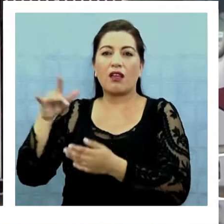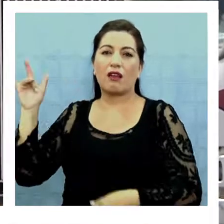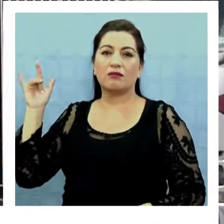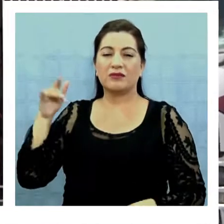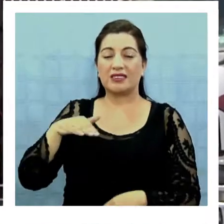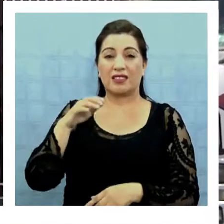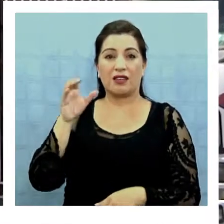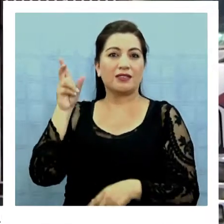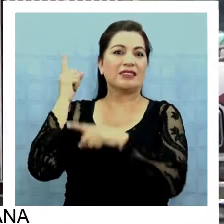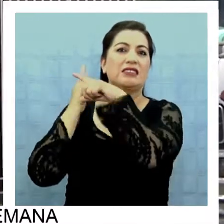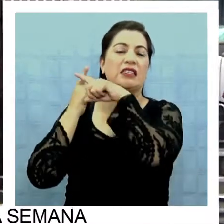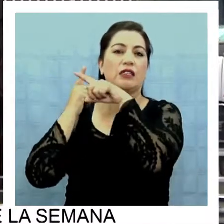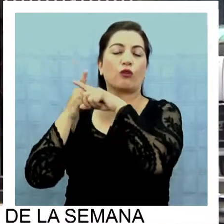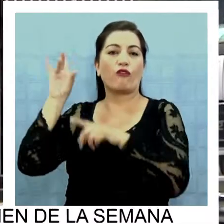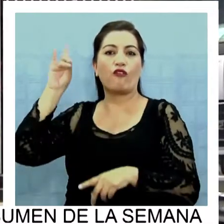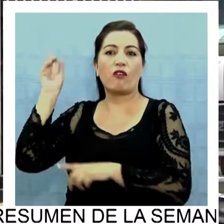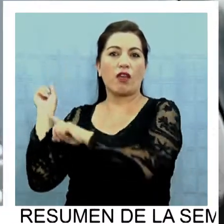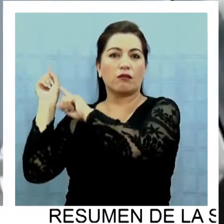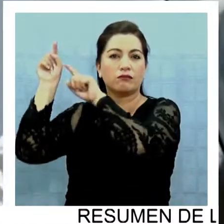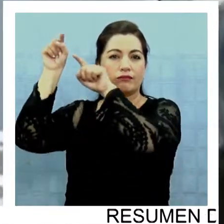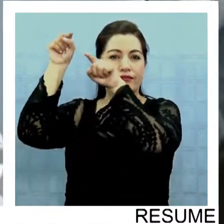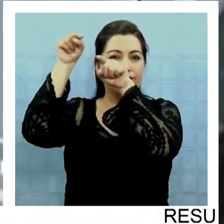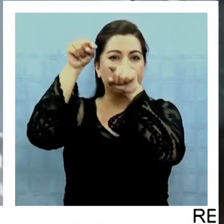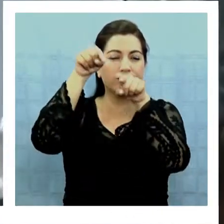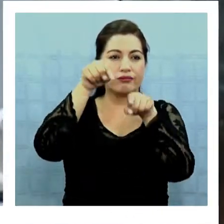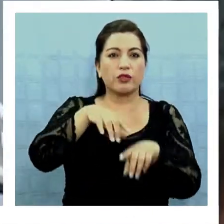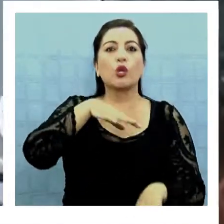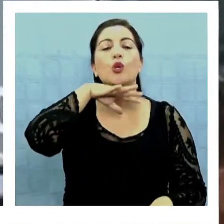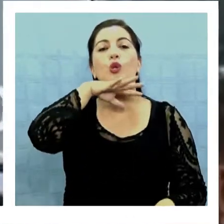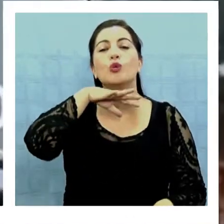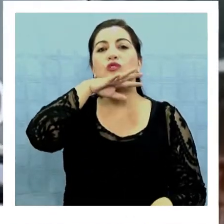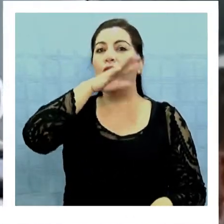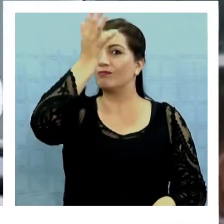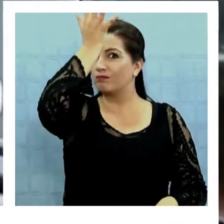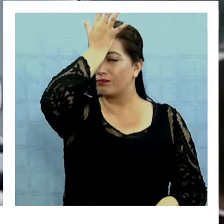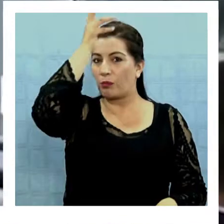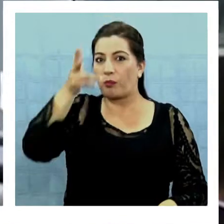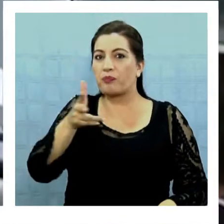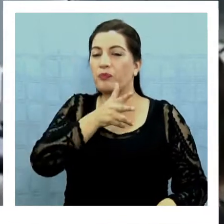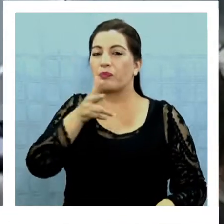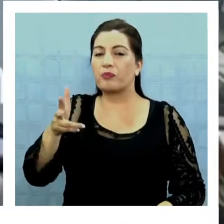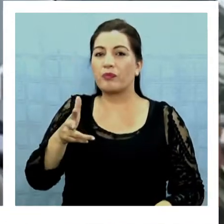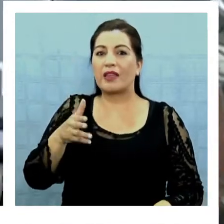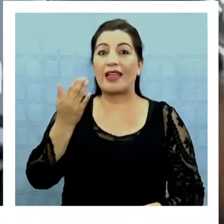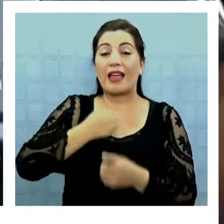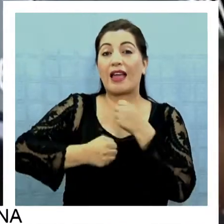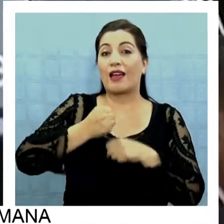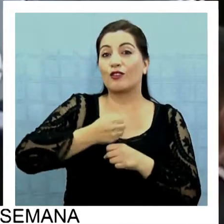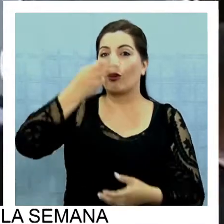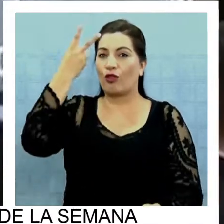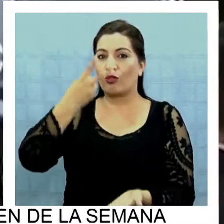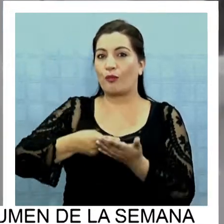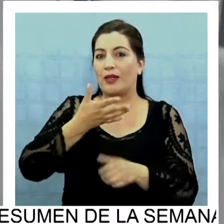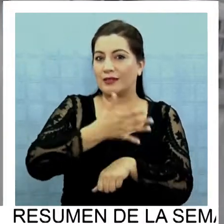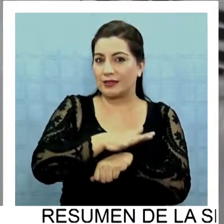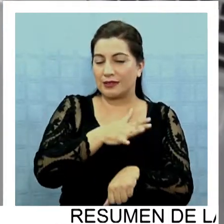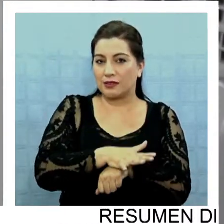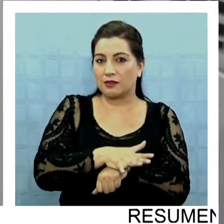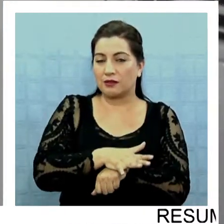viaje desde Santa Cruz, Bolivia, donde fue utilizado durante la visita papal a ese país el año 2015.